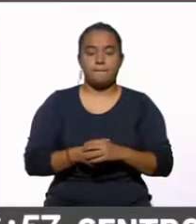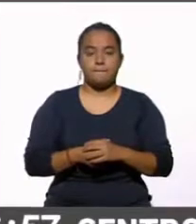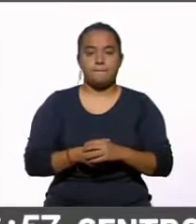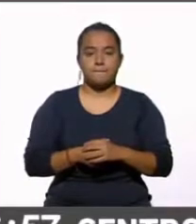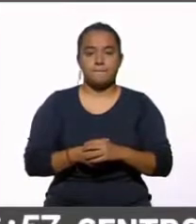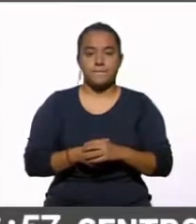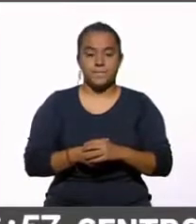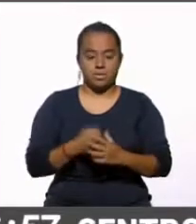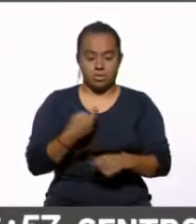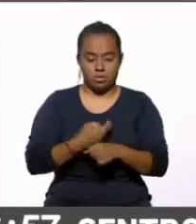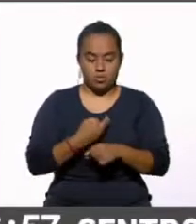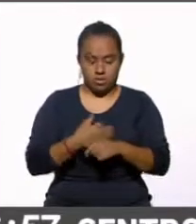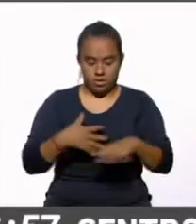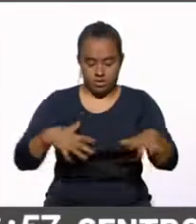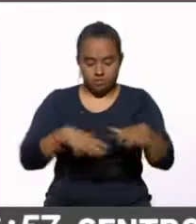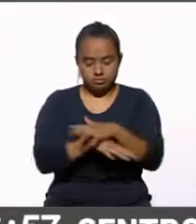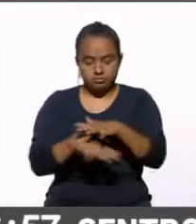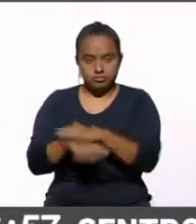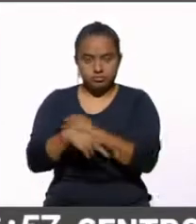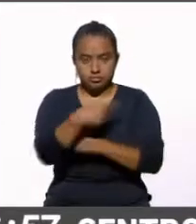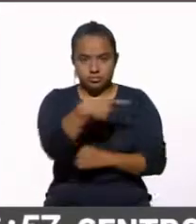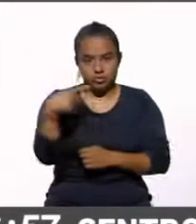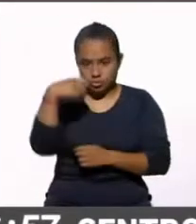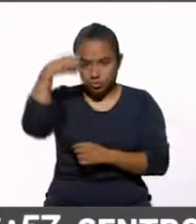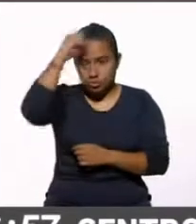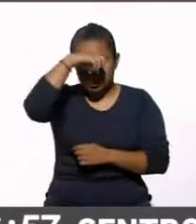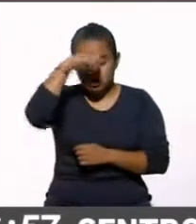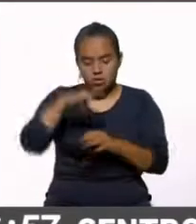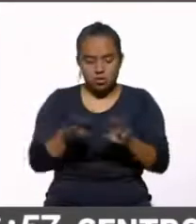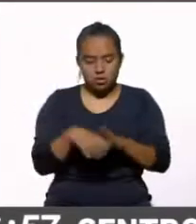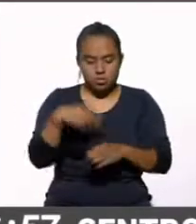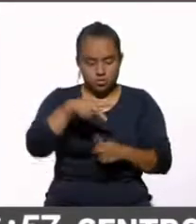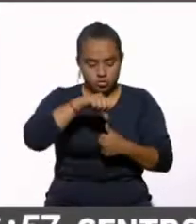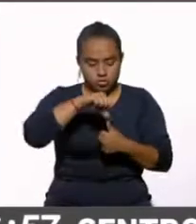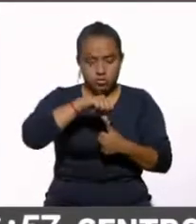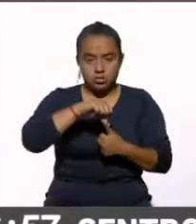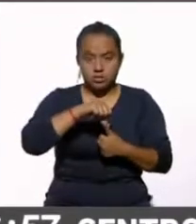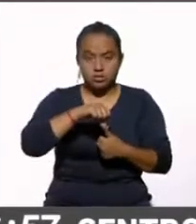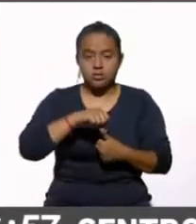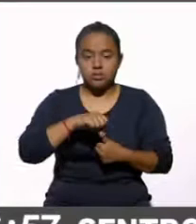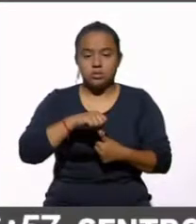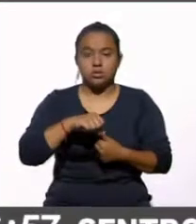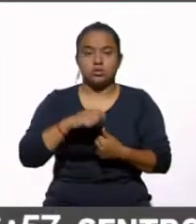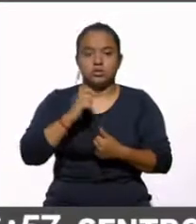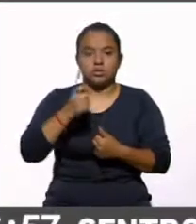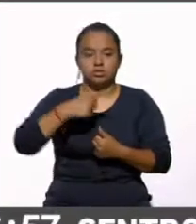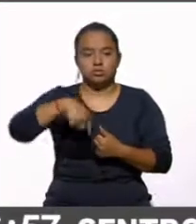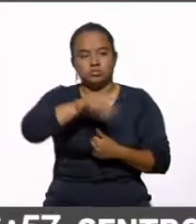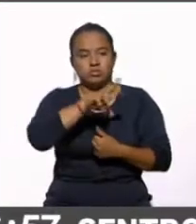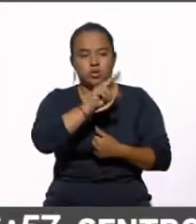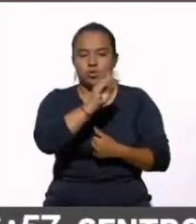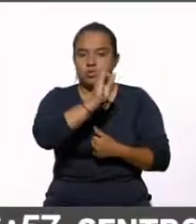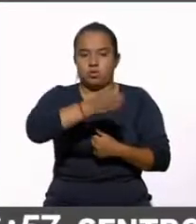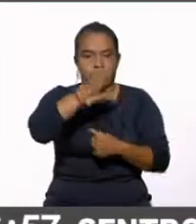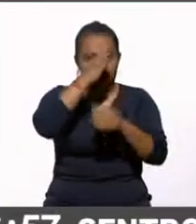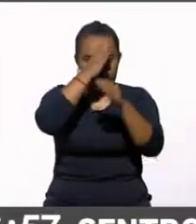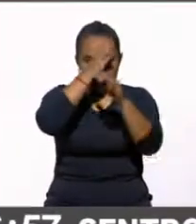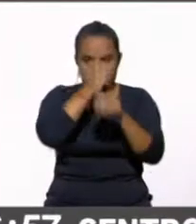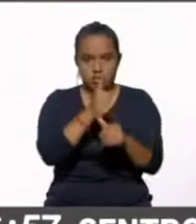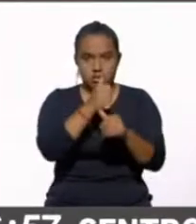pues ha cambiado nuestra opinión de los centroamericanos en nuestros niveles de desacuerdo con